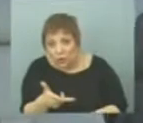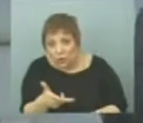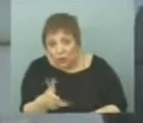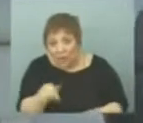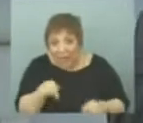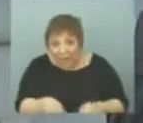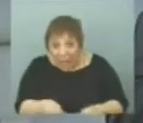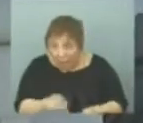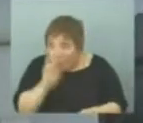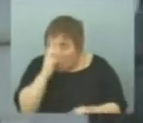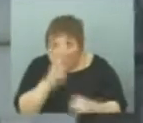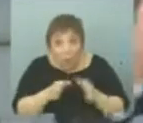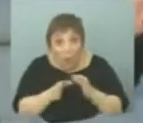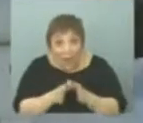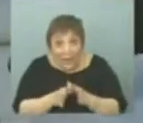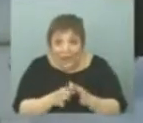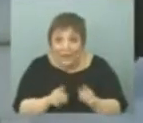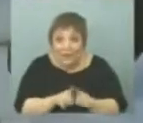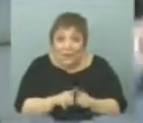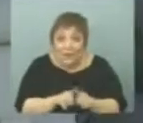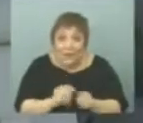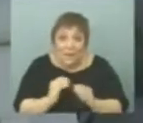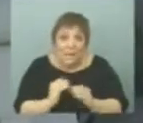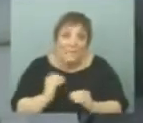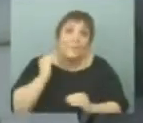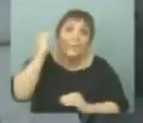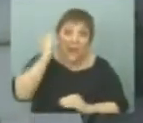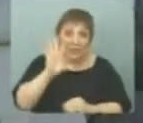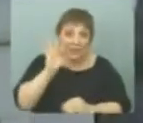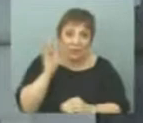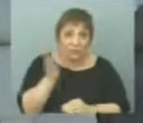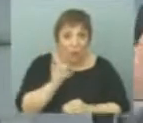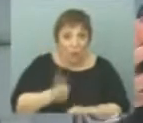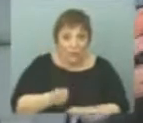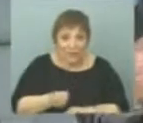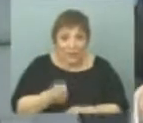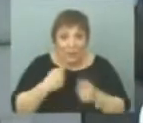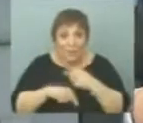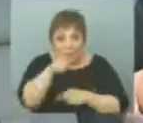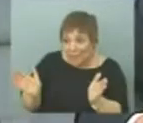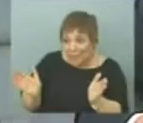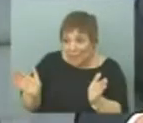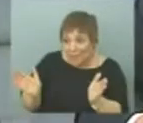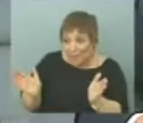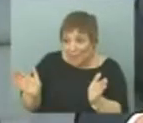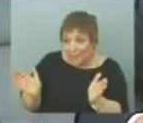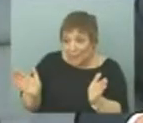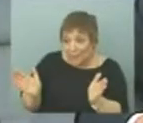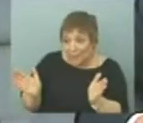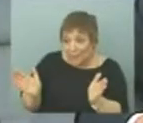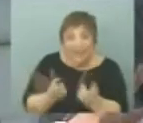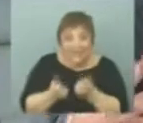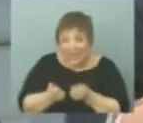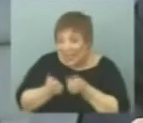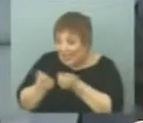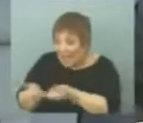Y en un país como Uruguay, tiene que ser mucho más del 50%. Lo que pasa es que usted, para integrar a de valor, les precisa dar